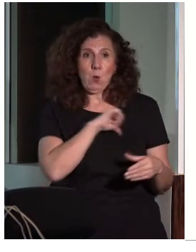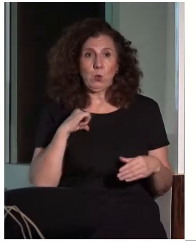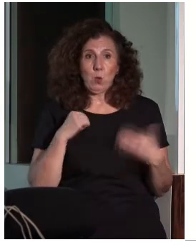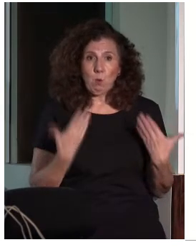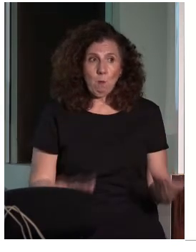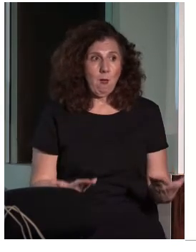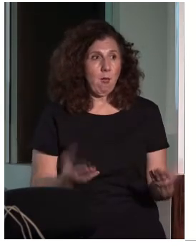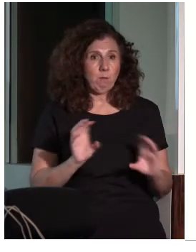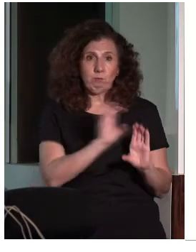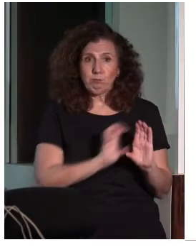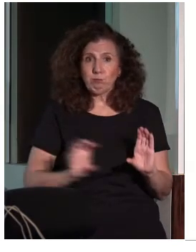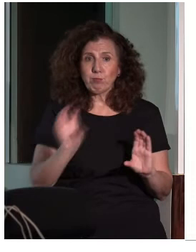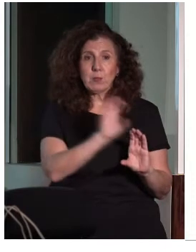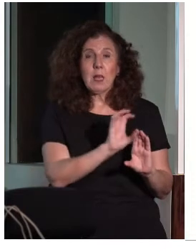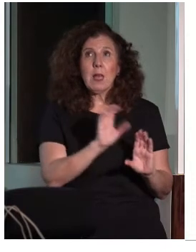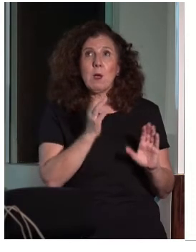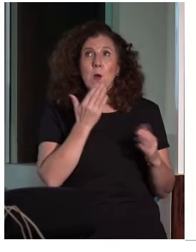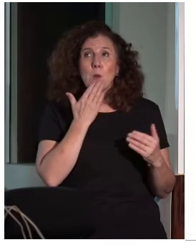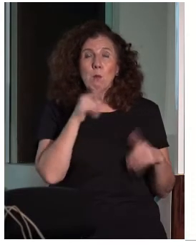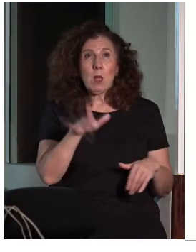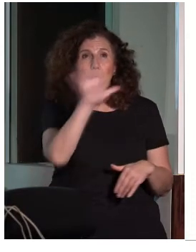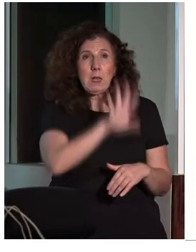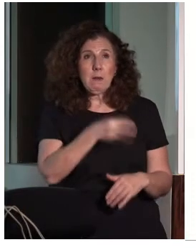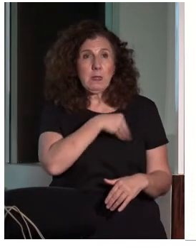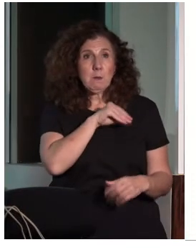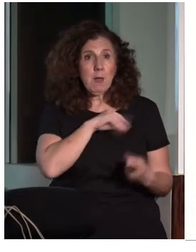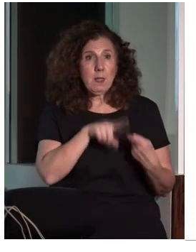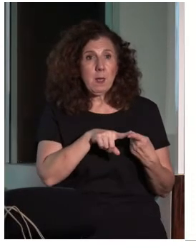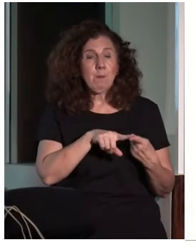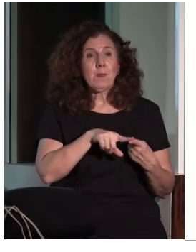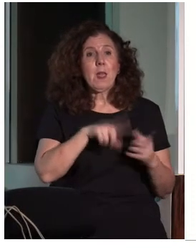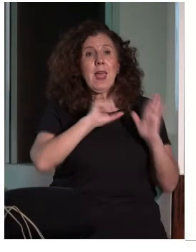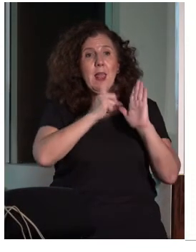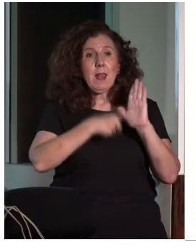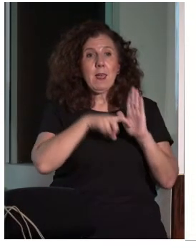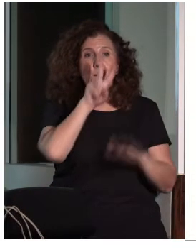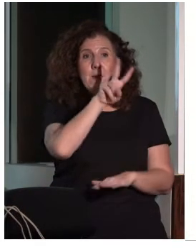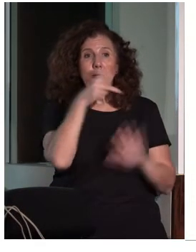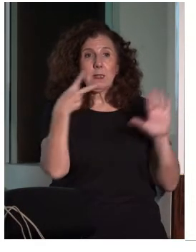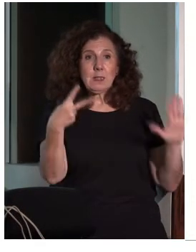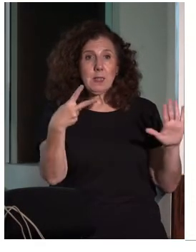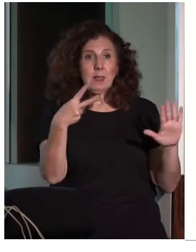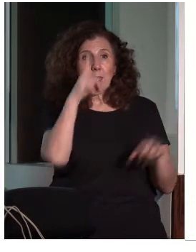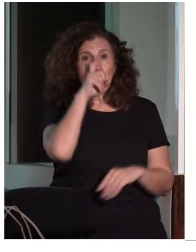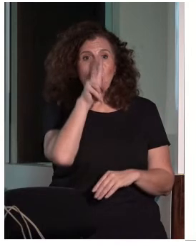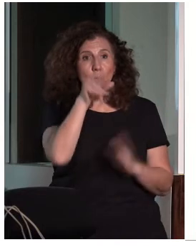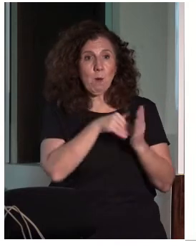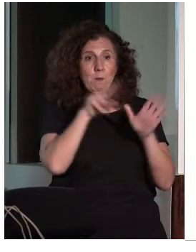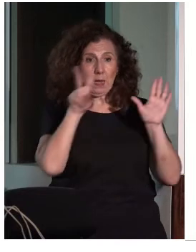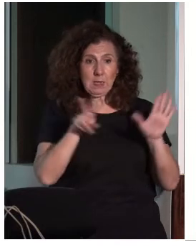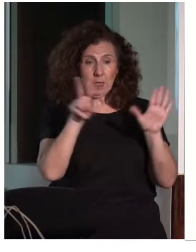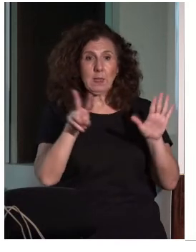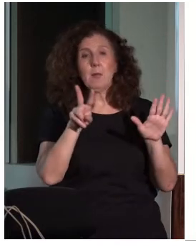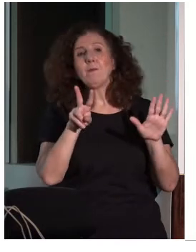obtener, en el caso del ámbito estatal, la ley 27-2007, de 23 de octubre, por la que se